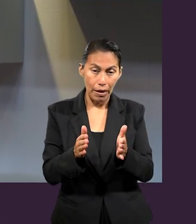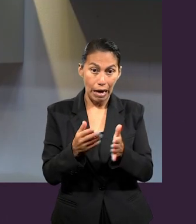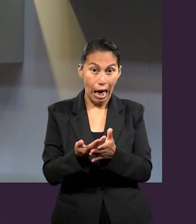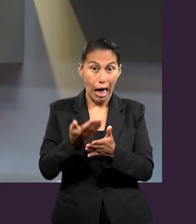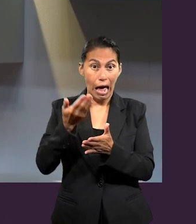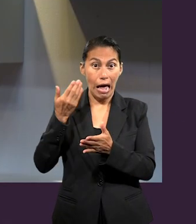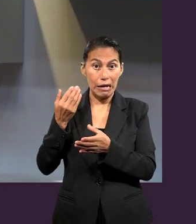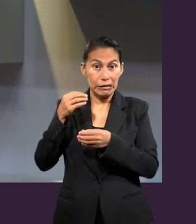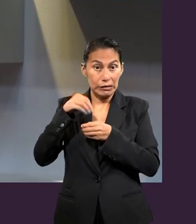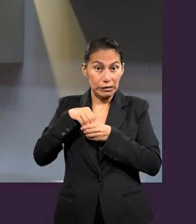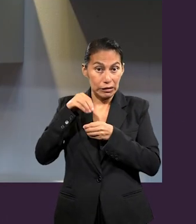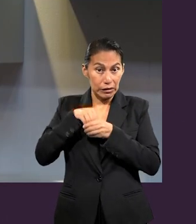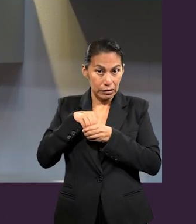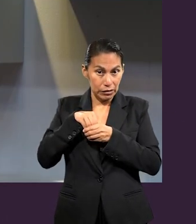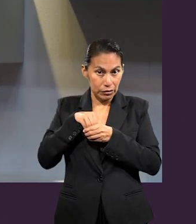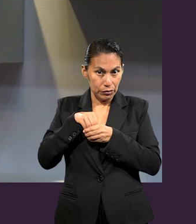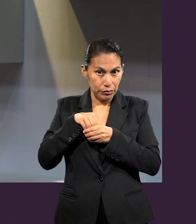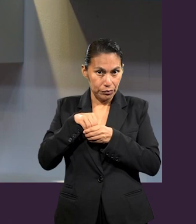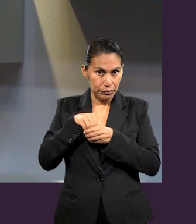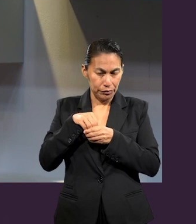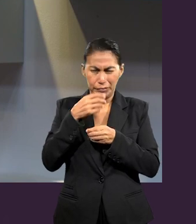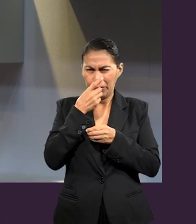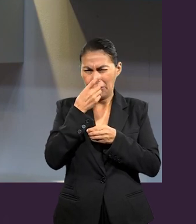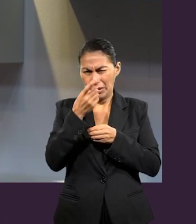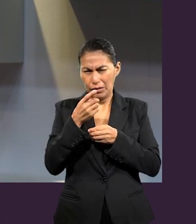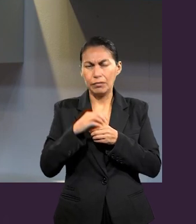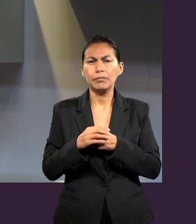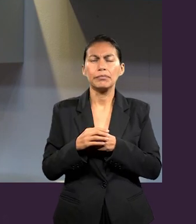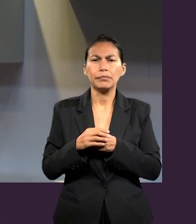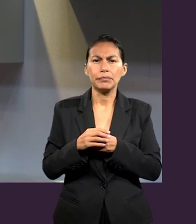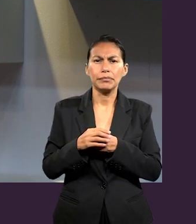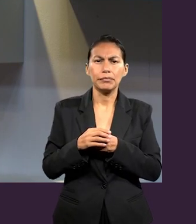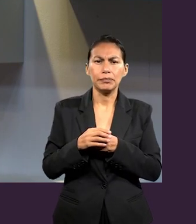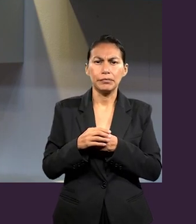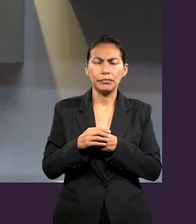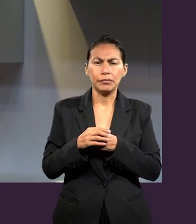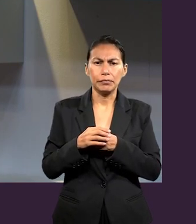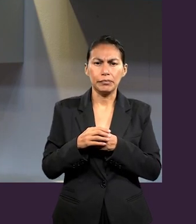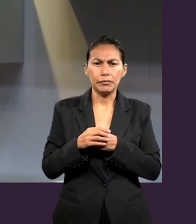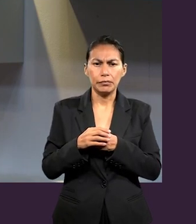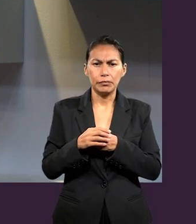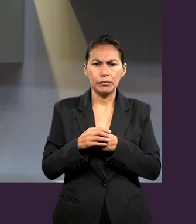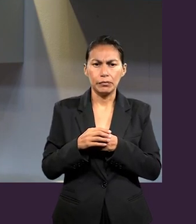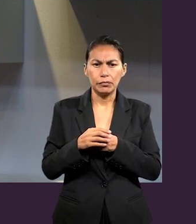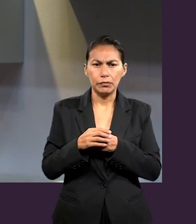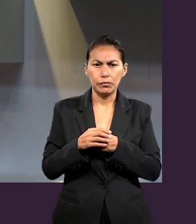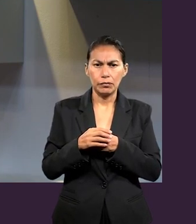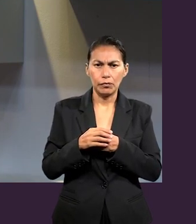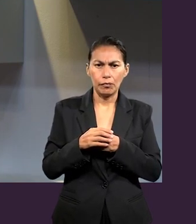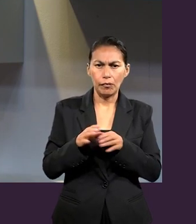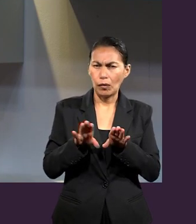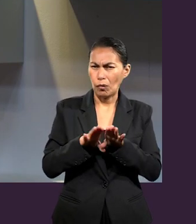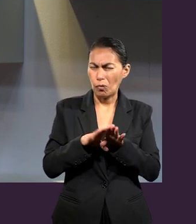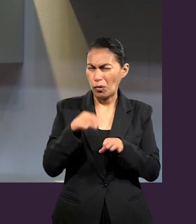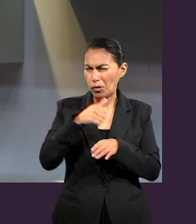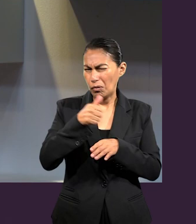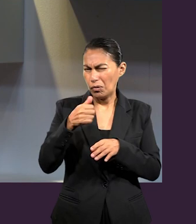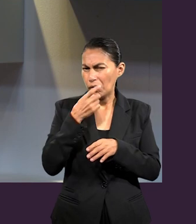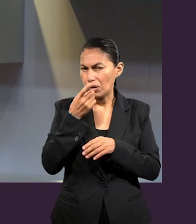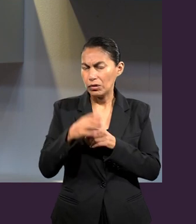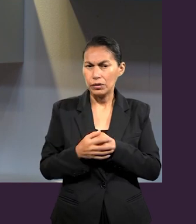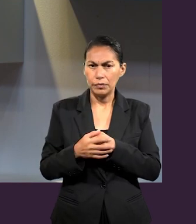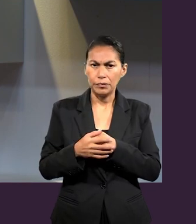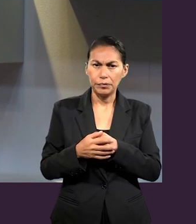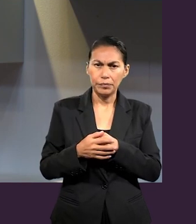mantenido en secreto. Se las voy a dar las etiquetas y ustedes vayan pensando qué podían aportar en su propia